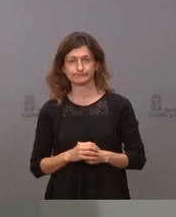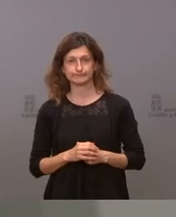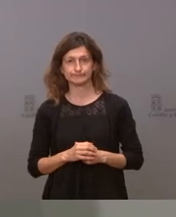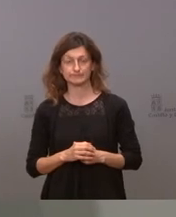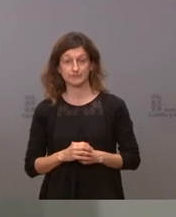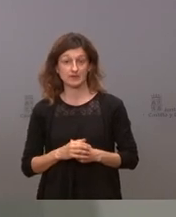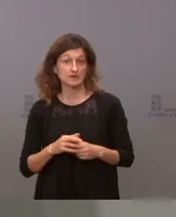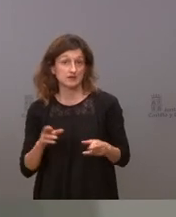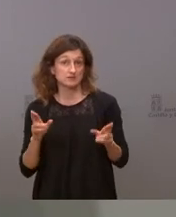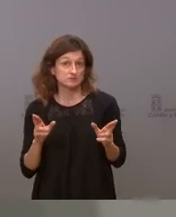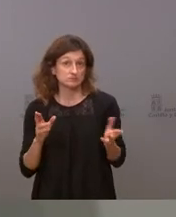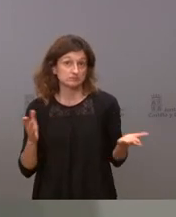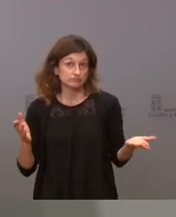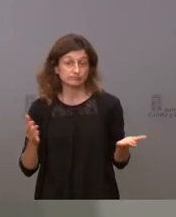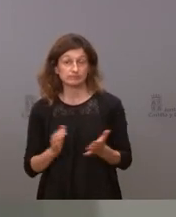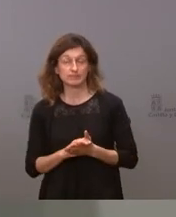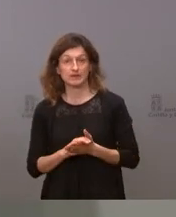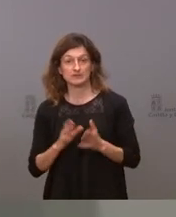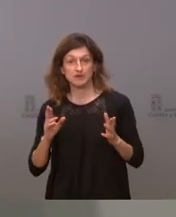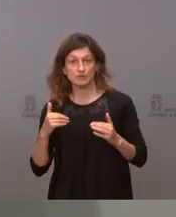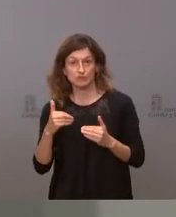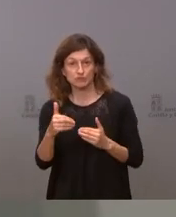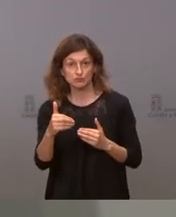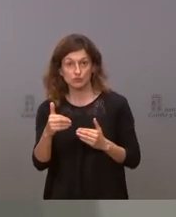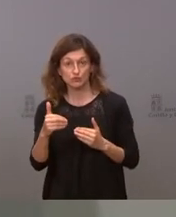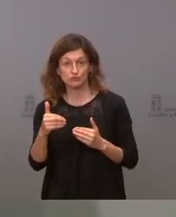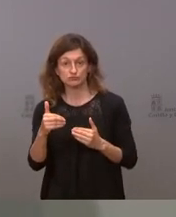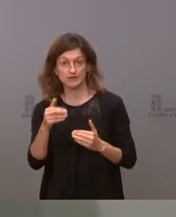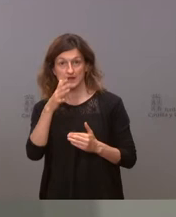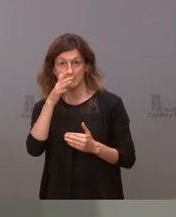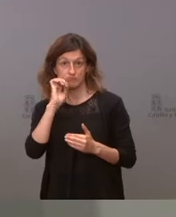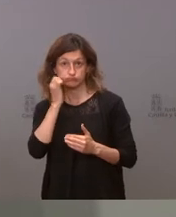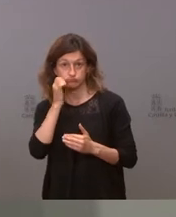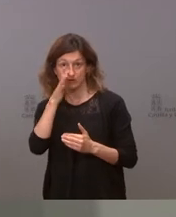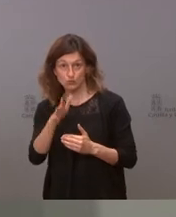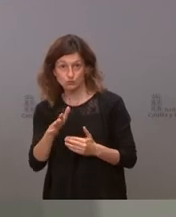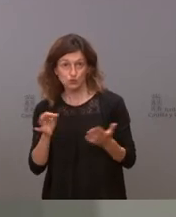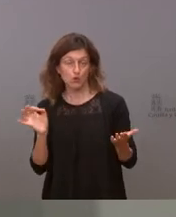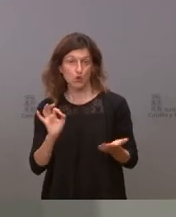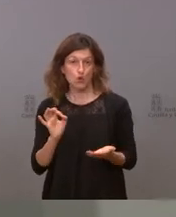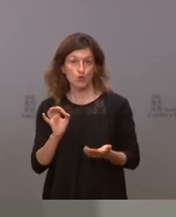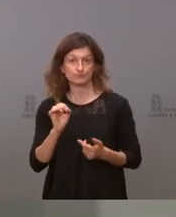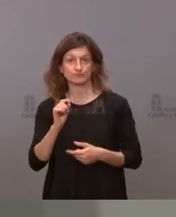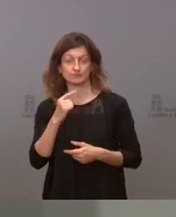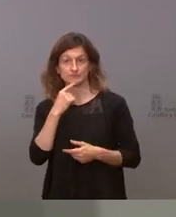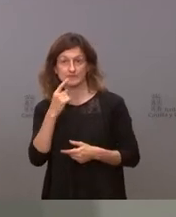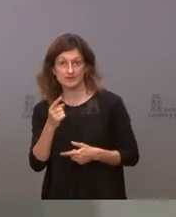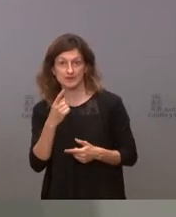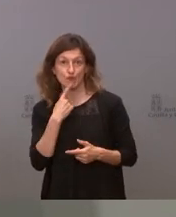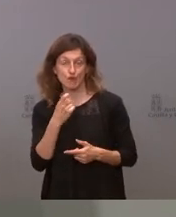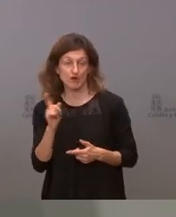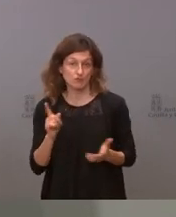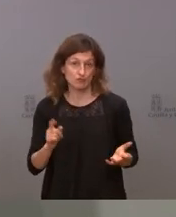y esperamos no vernos obligados ni al recurso ni a decir lo que